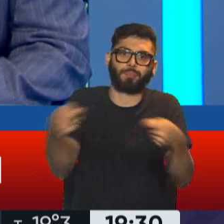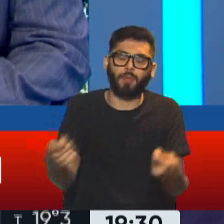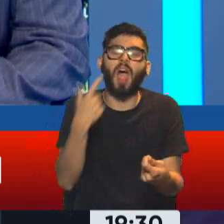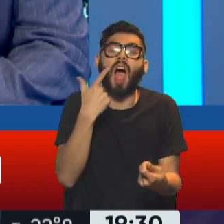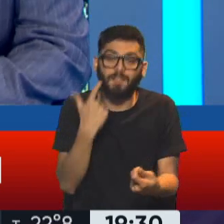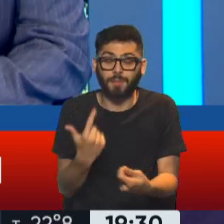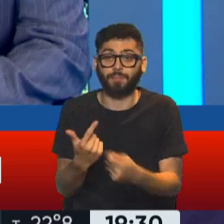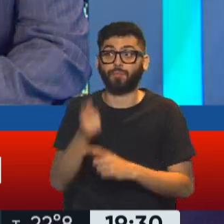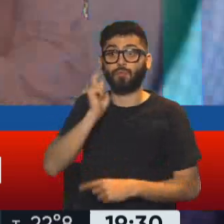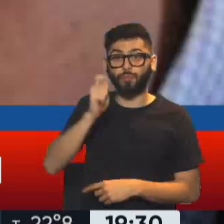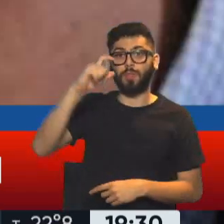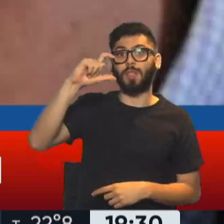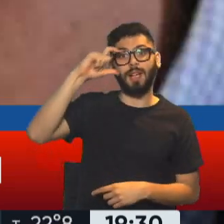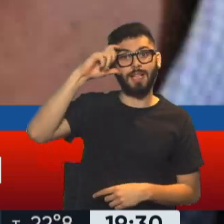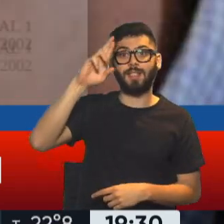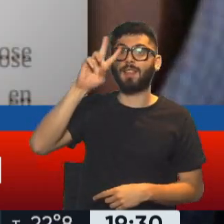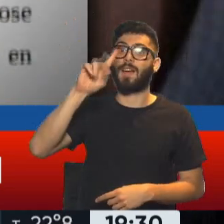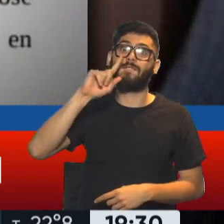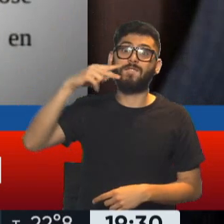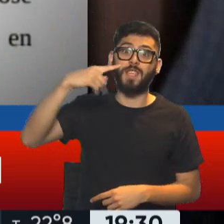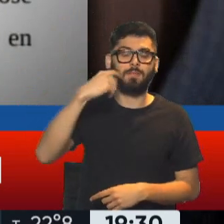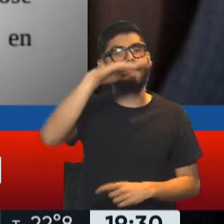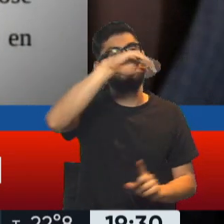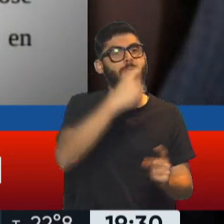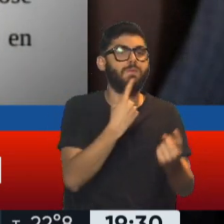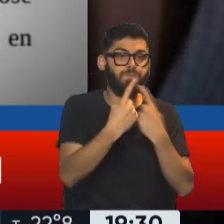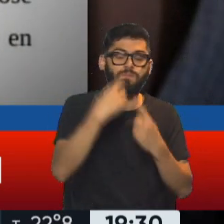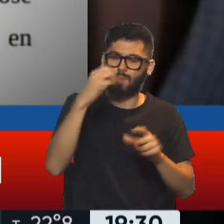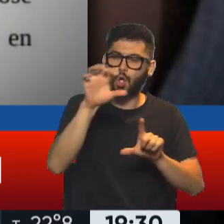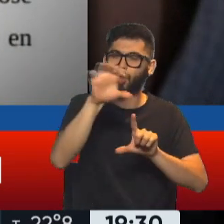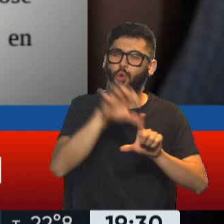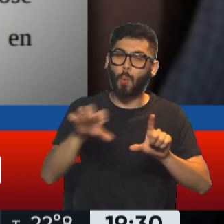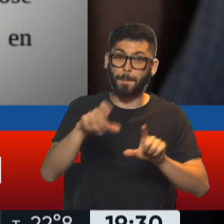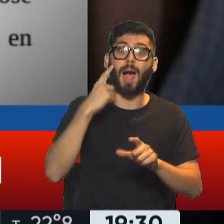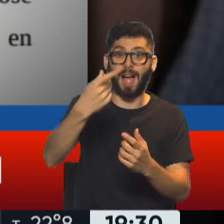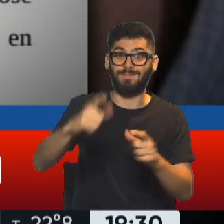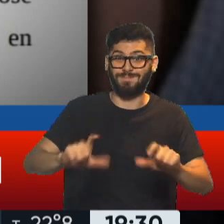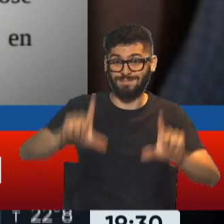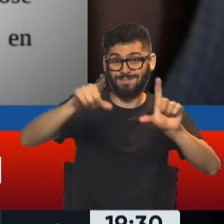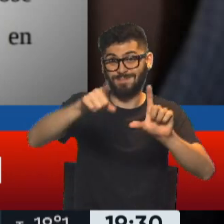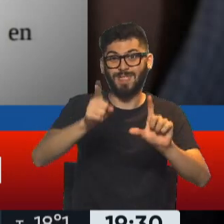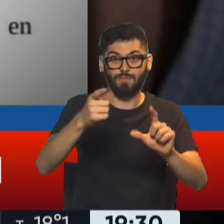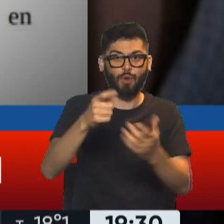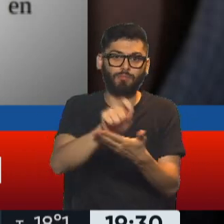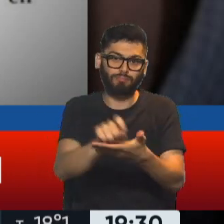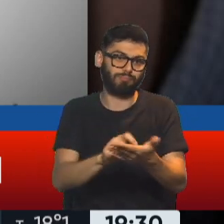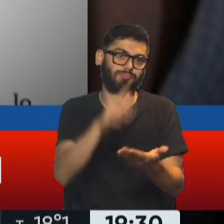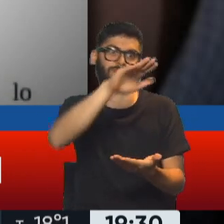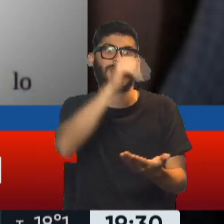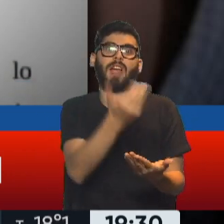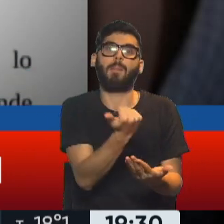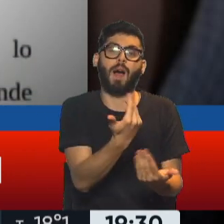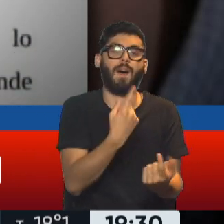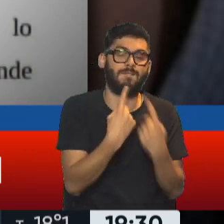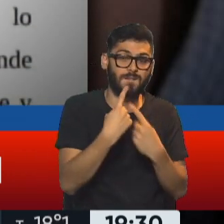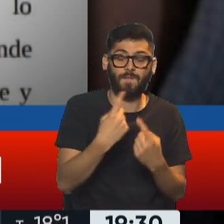María Servini decidió llamarlo a indagatoria que se va a hacer por Zoom. Ahí estamos viendo el llamado a indagatoria. El próximo 27